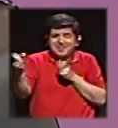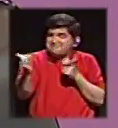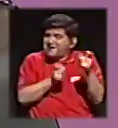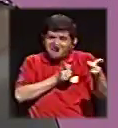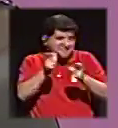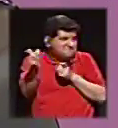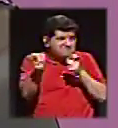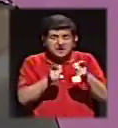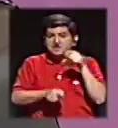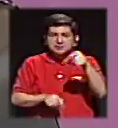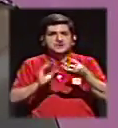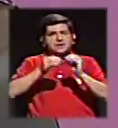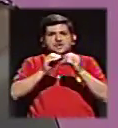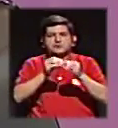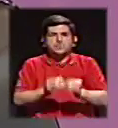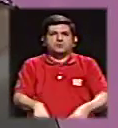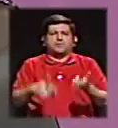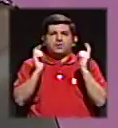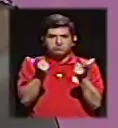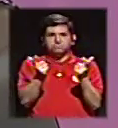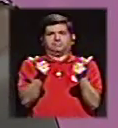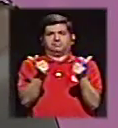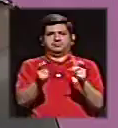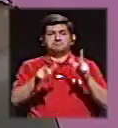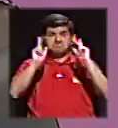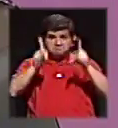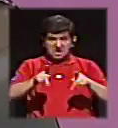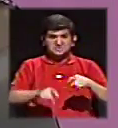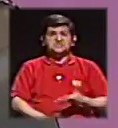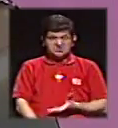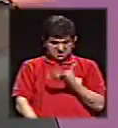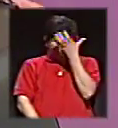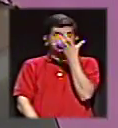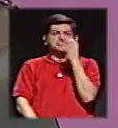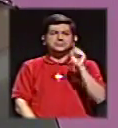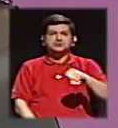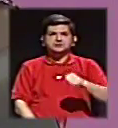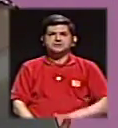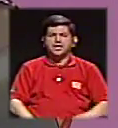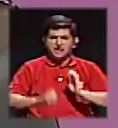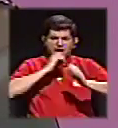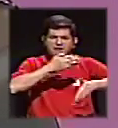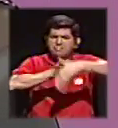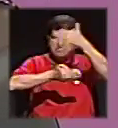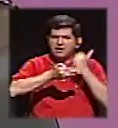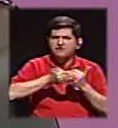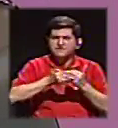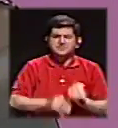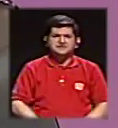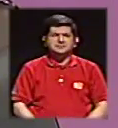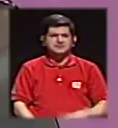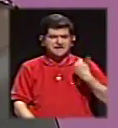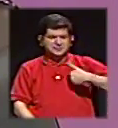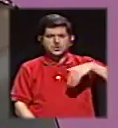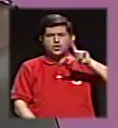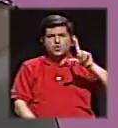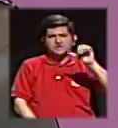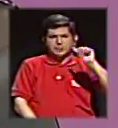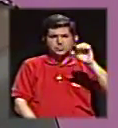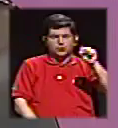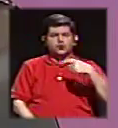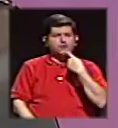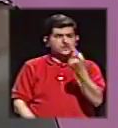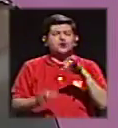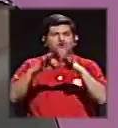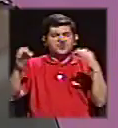administre semejante cantidad. Entonces, sí, la gente está muy enojada. En una entrevista anterior, el señor Sobrado había dicho